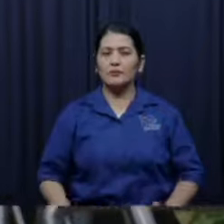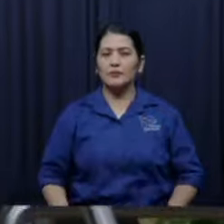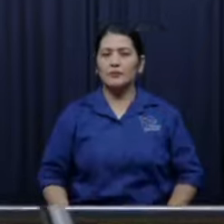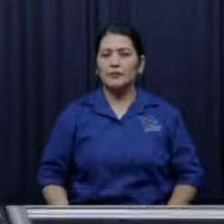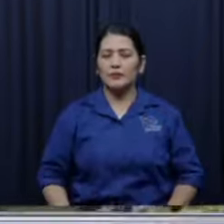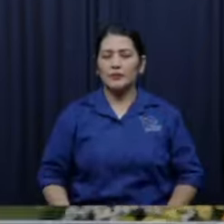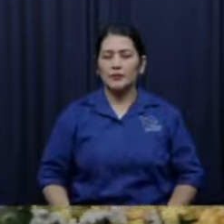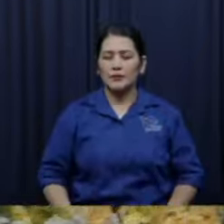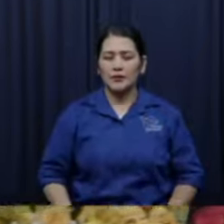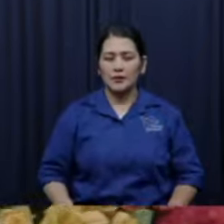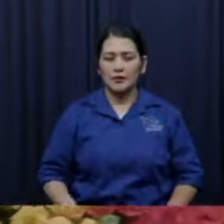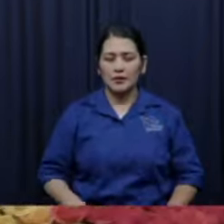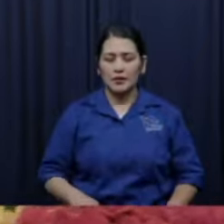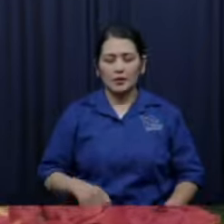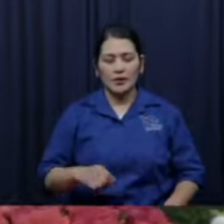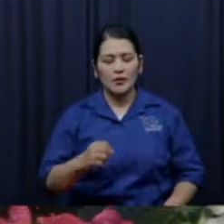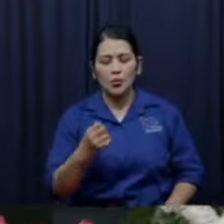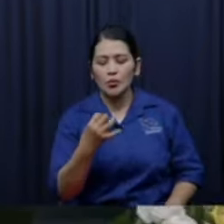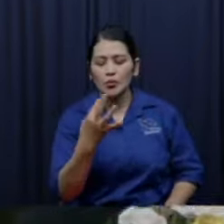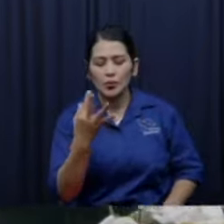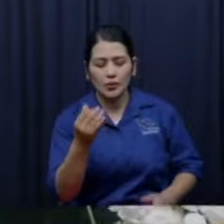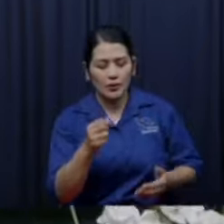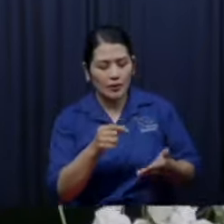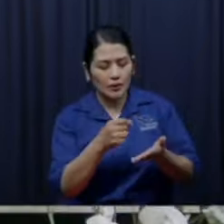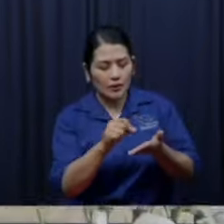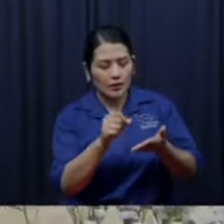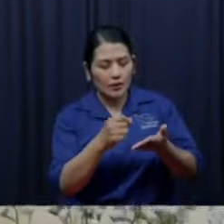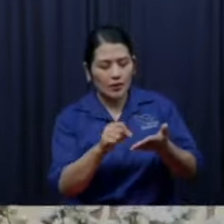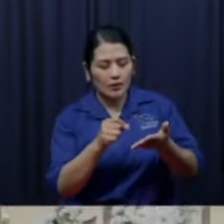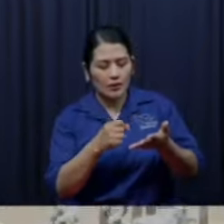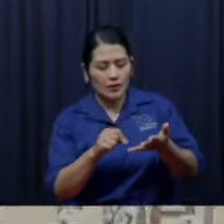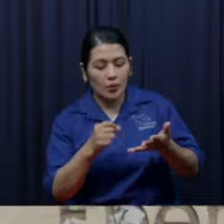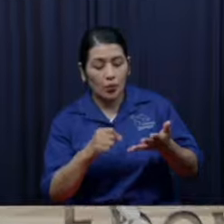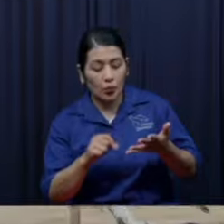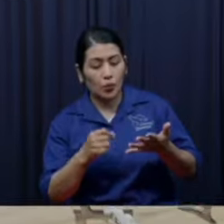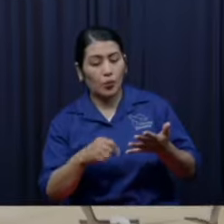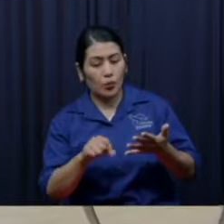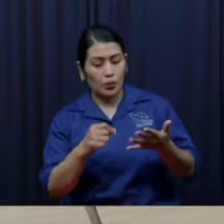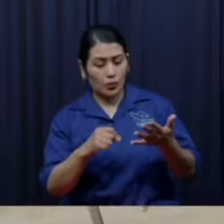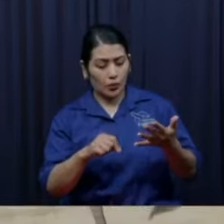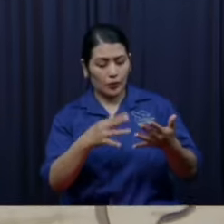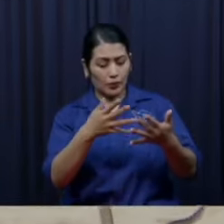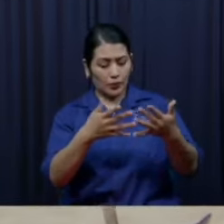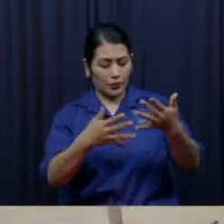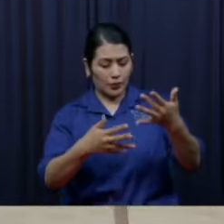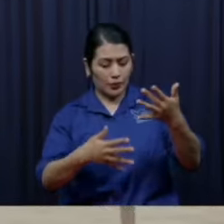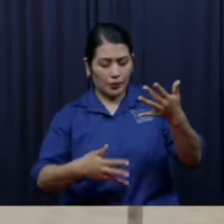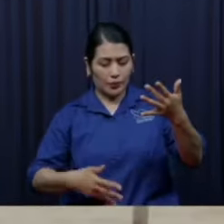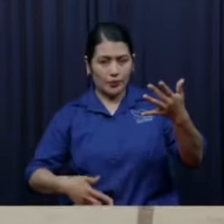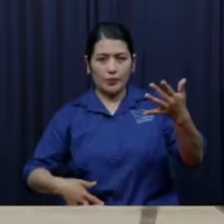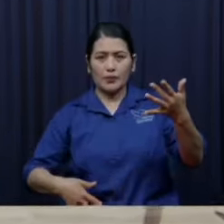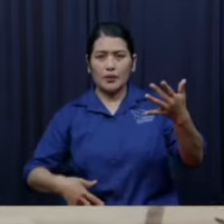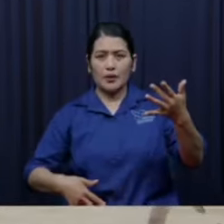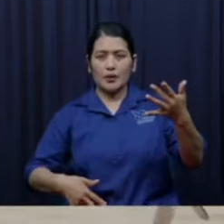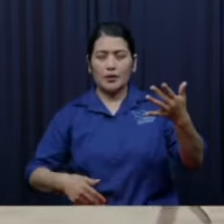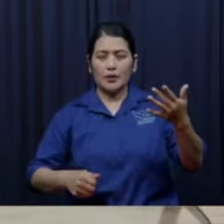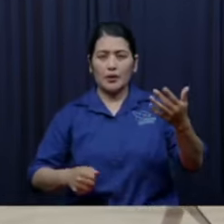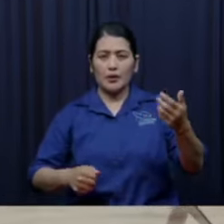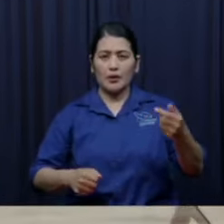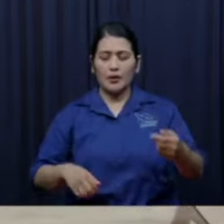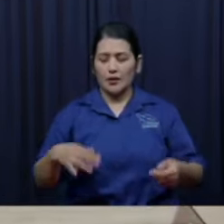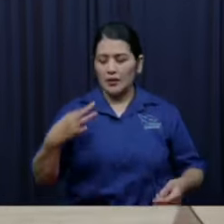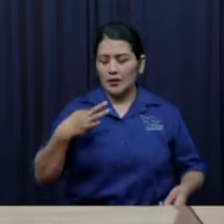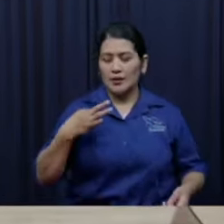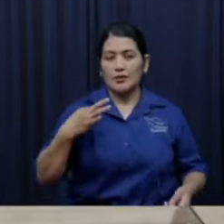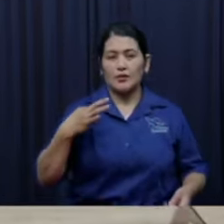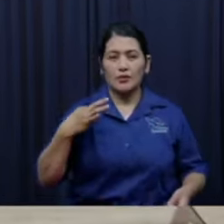haz un inventario y vas a ver que tienes un montón y esta blusa ay yo creí que la fulana se